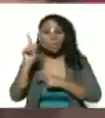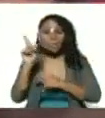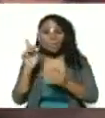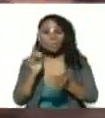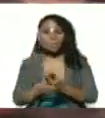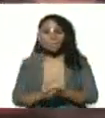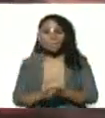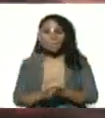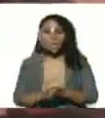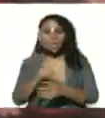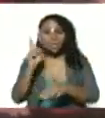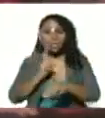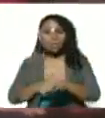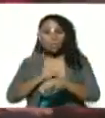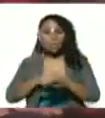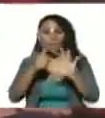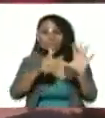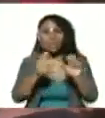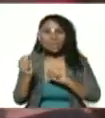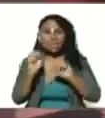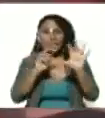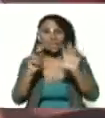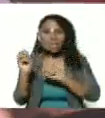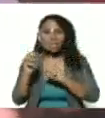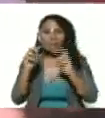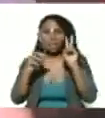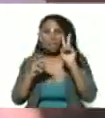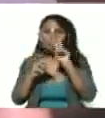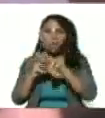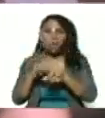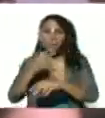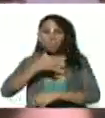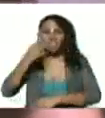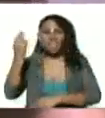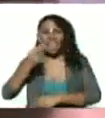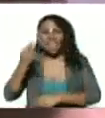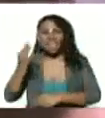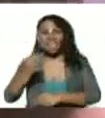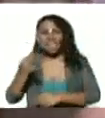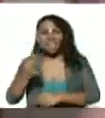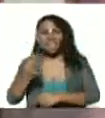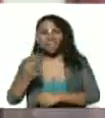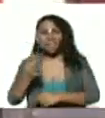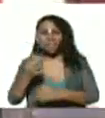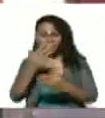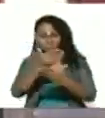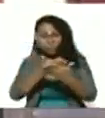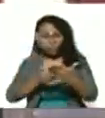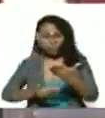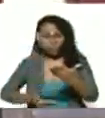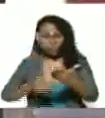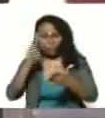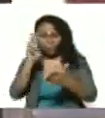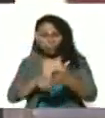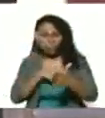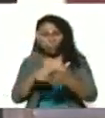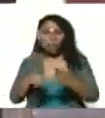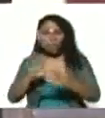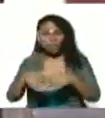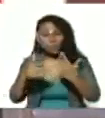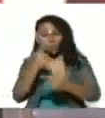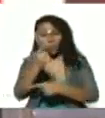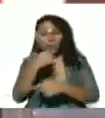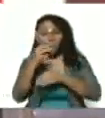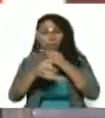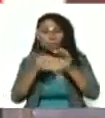década del 60 y la década del 70 vio un verdadero expediente de exterminio tal cual como usted lo está diciendo